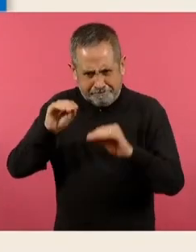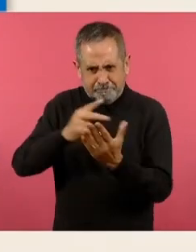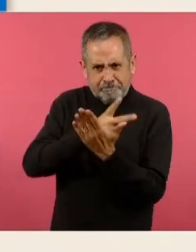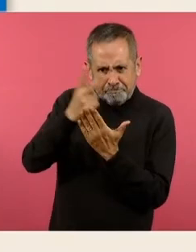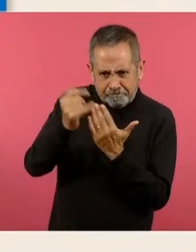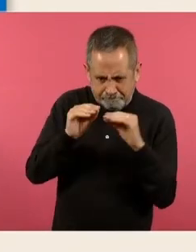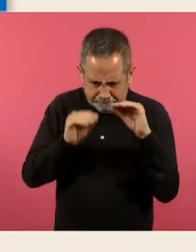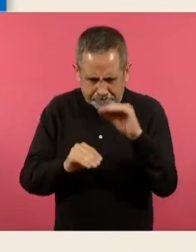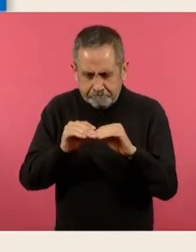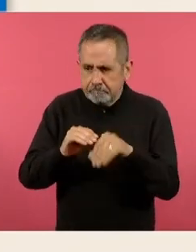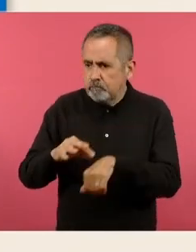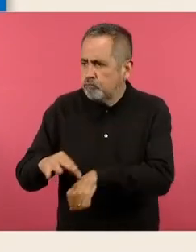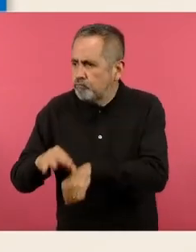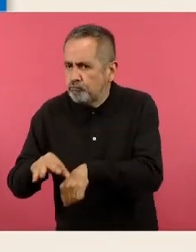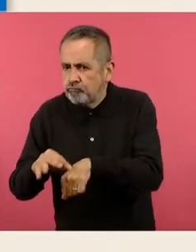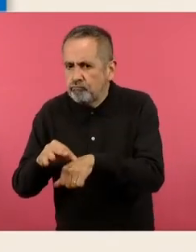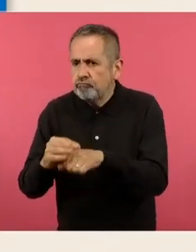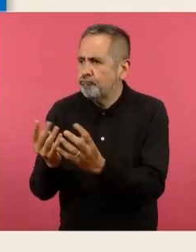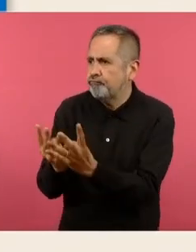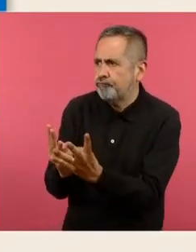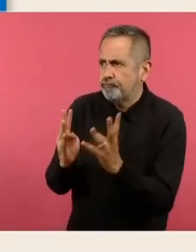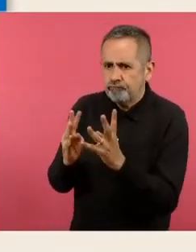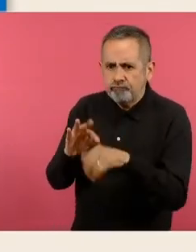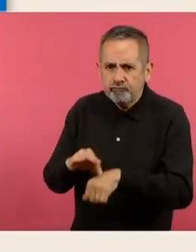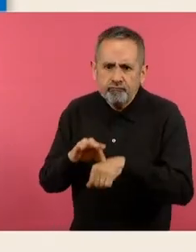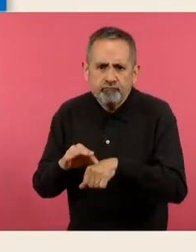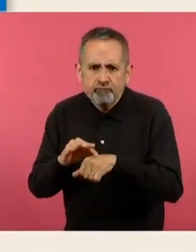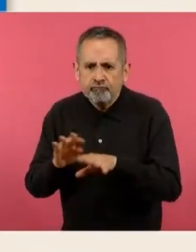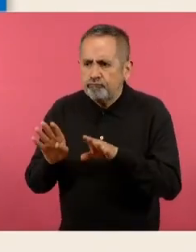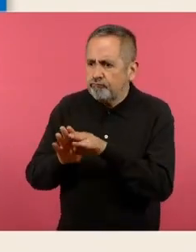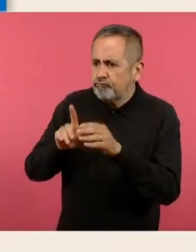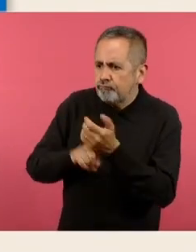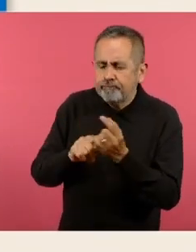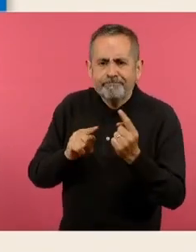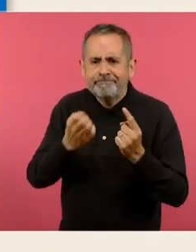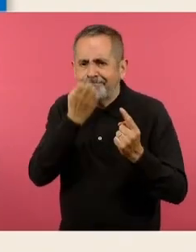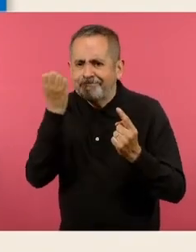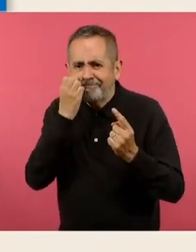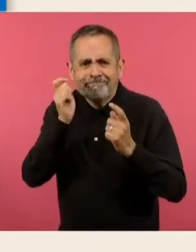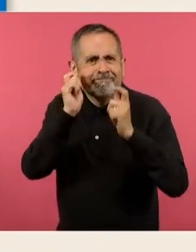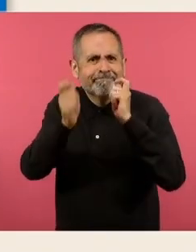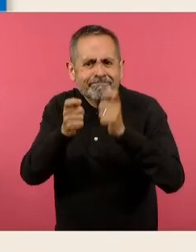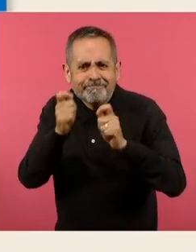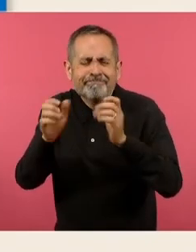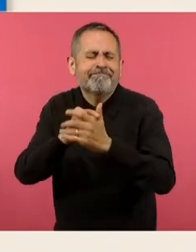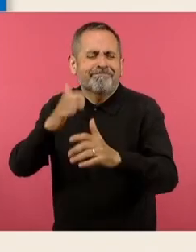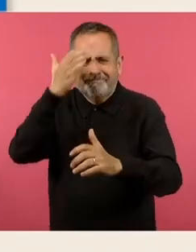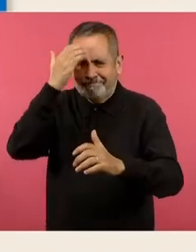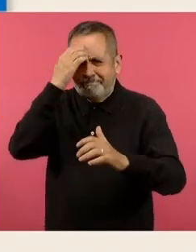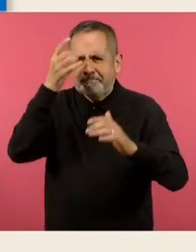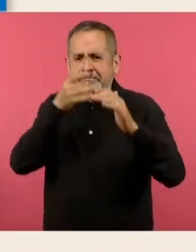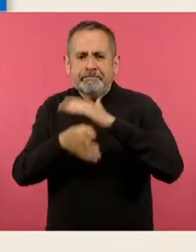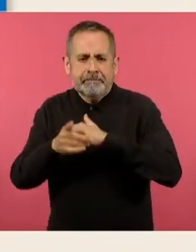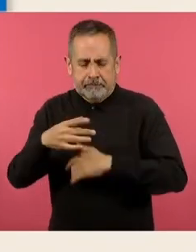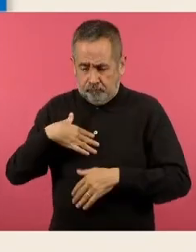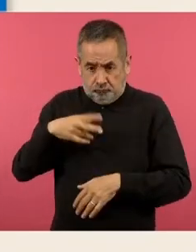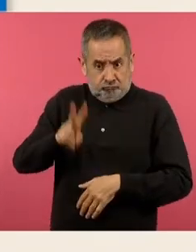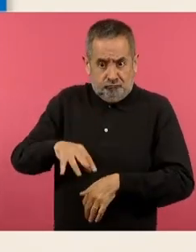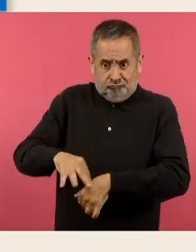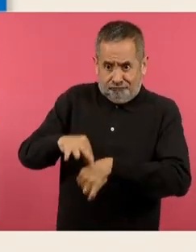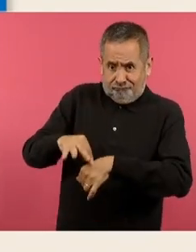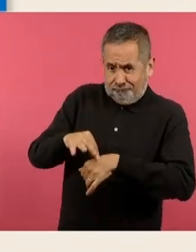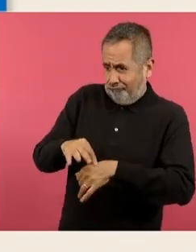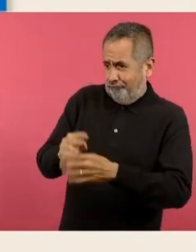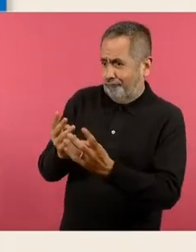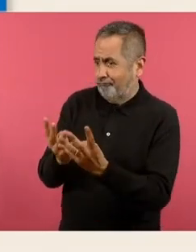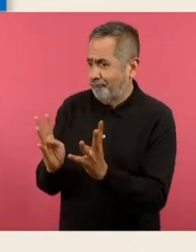frente a grupo viviendo las realidades de cada una de las escuelas, de cada una de las aulas, con una diversidad